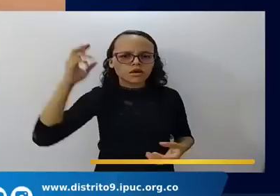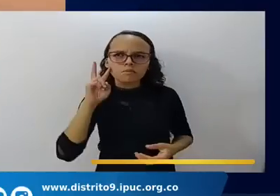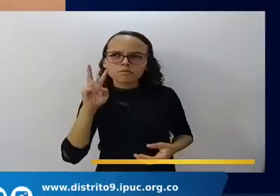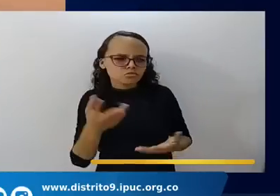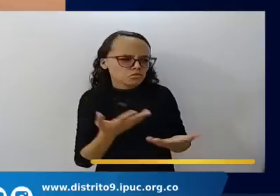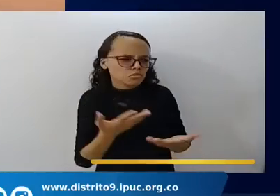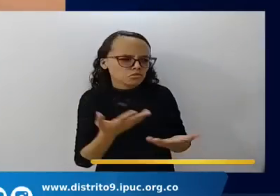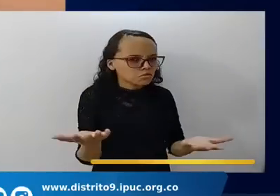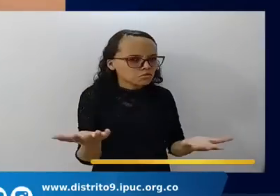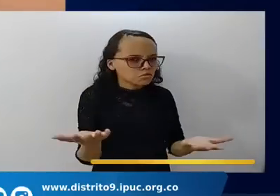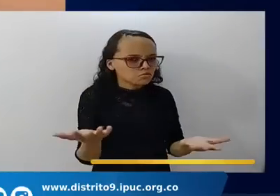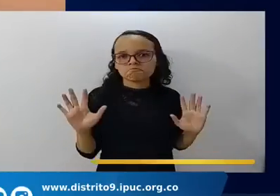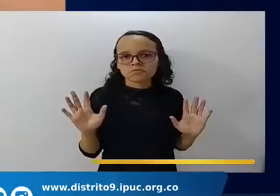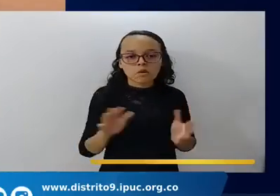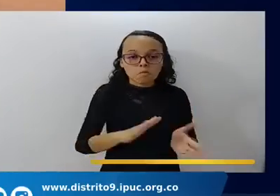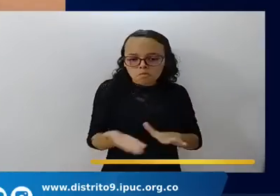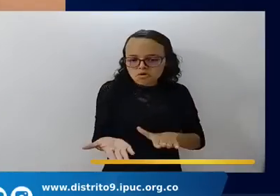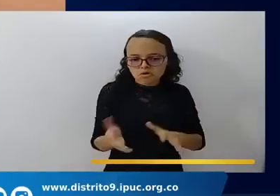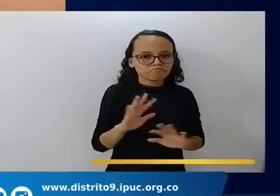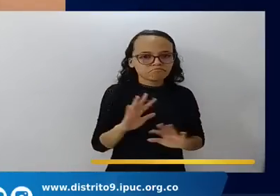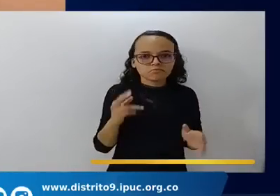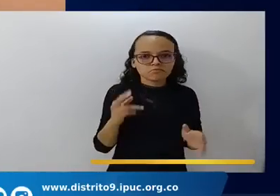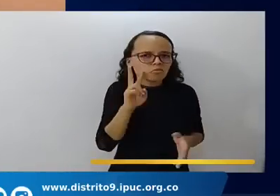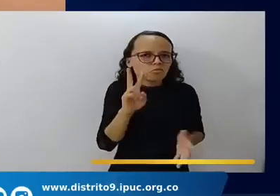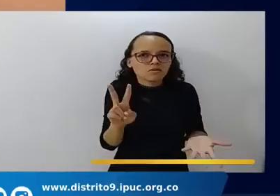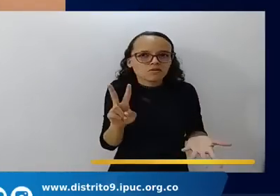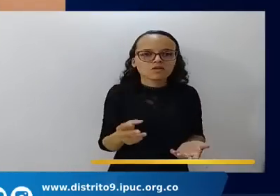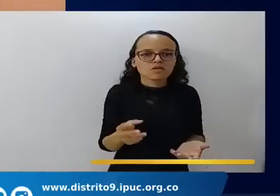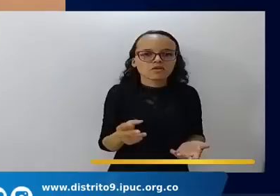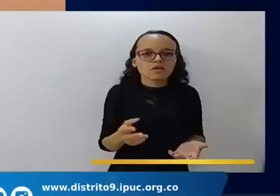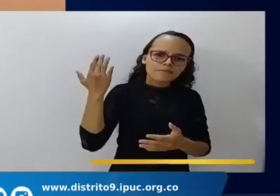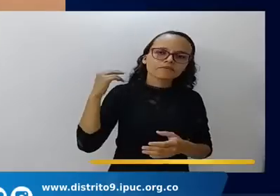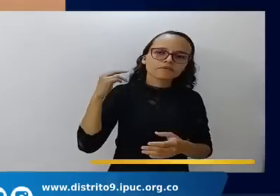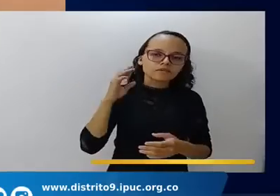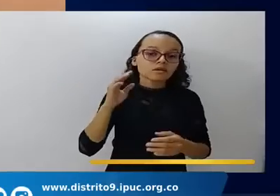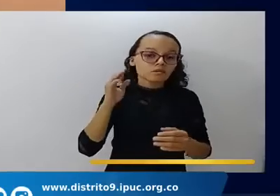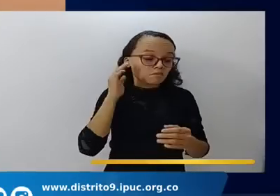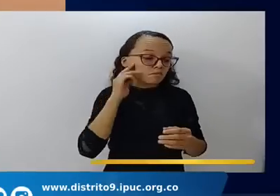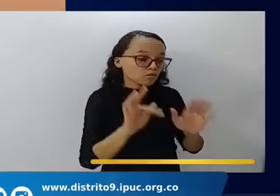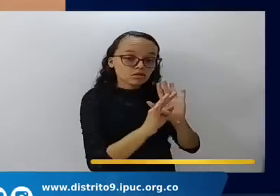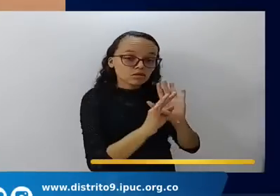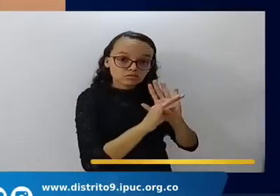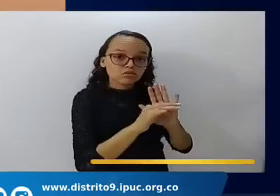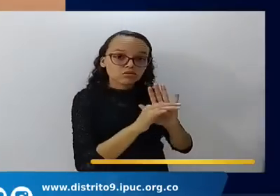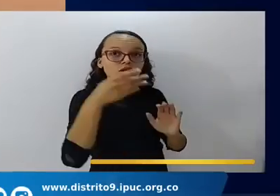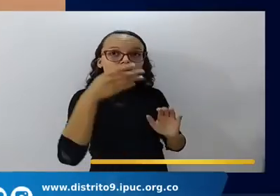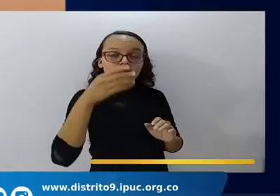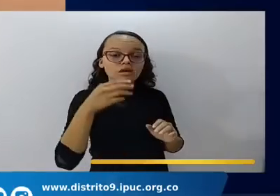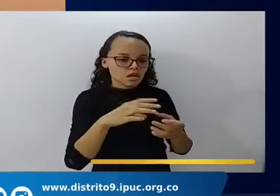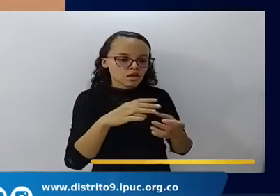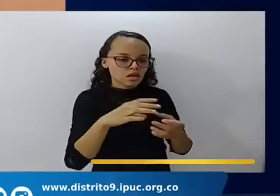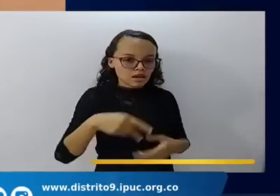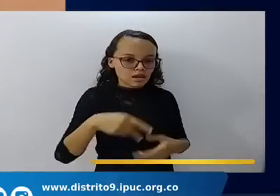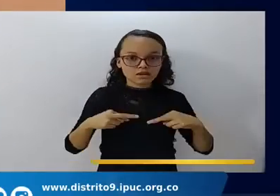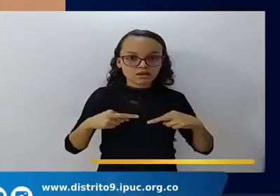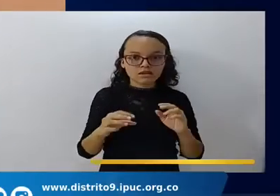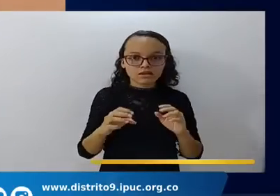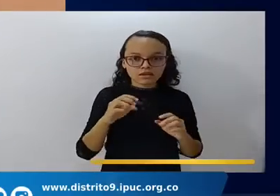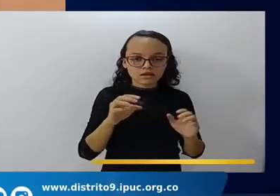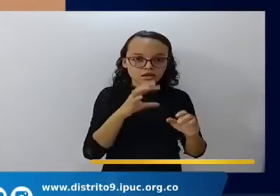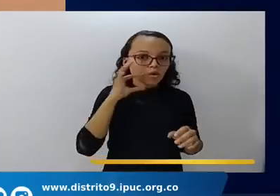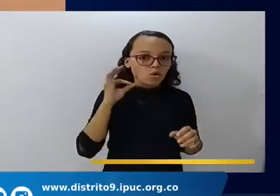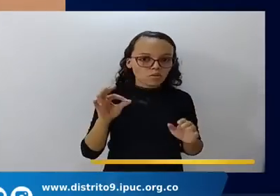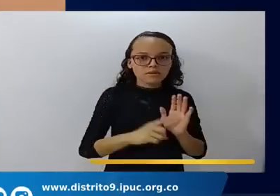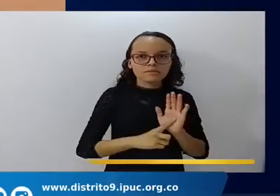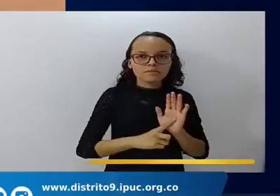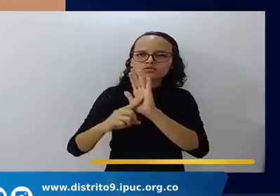traspuesto tuvo testimonio de haber agradado a Dios, pero sin fe. qué? Es imposible agradar